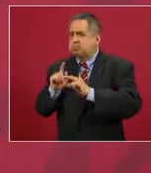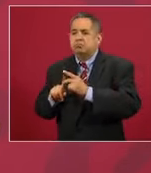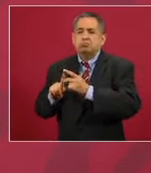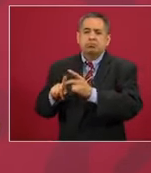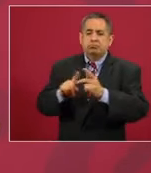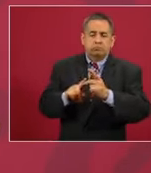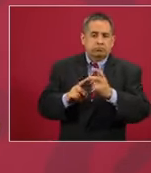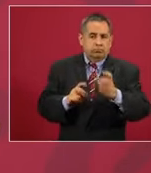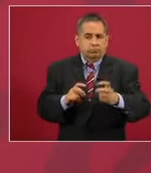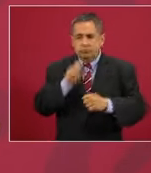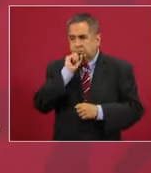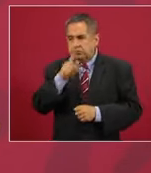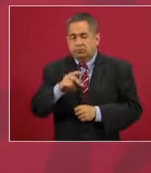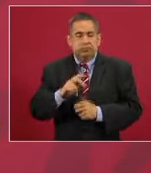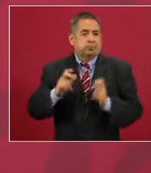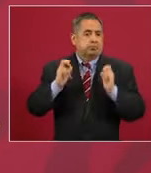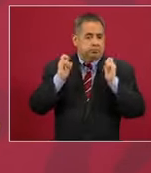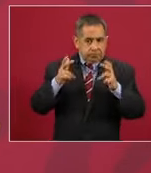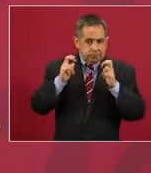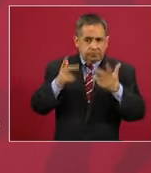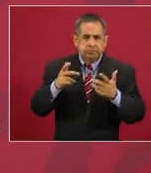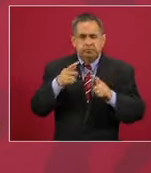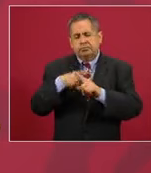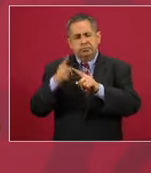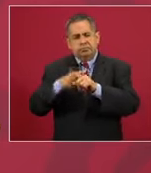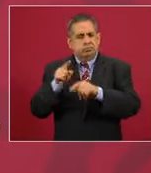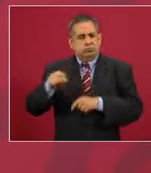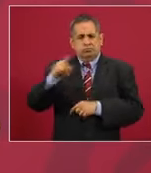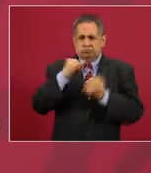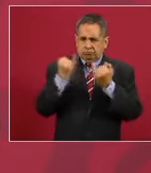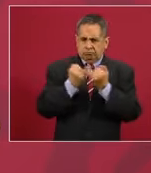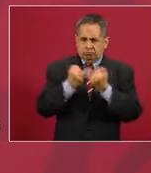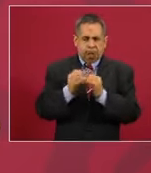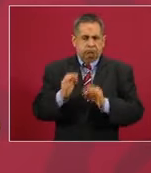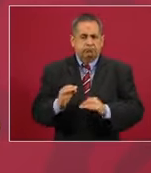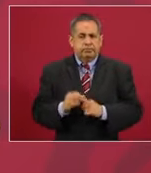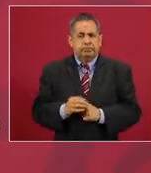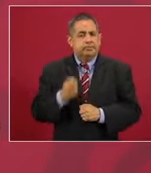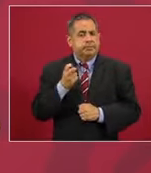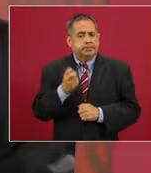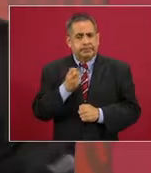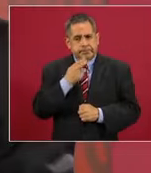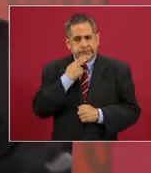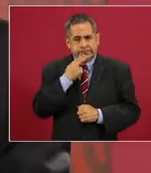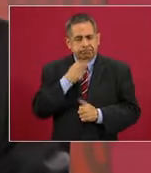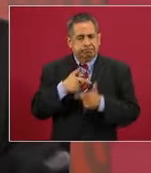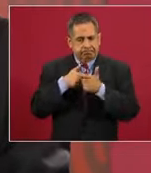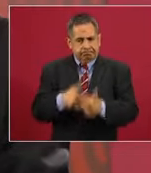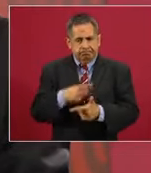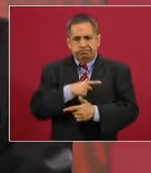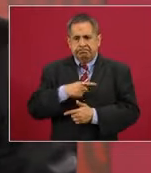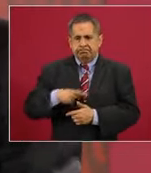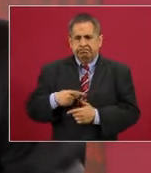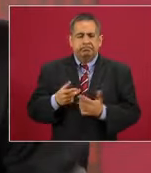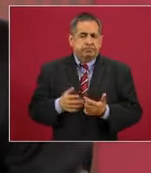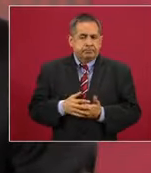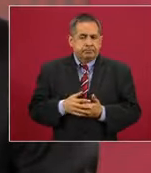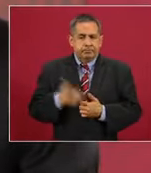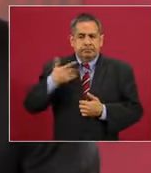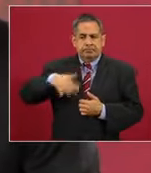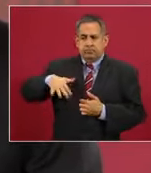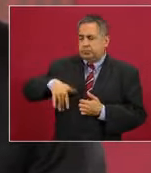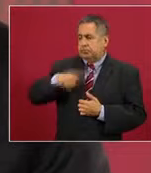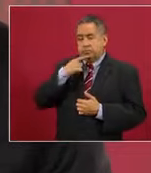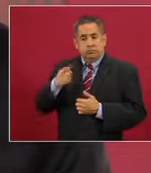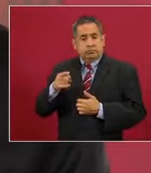pero se hace en Chiapas, se está haciendo en otras partes y esto hay que seguirlo haciendo. Y lo que comentó aquí